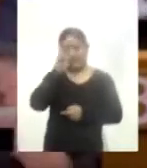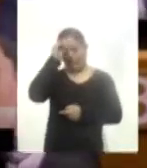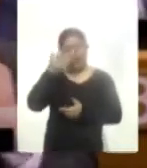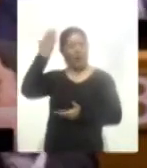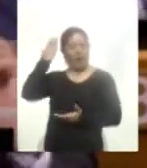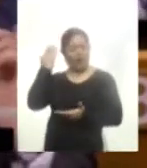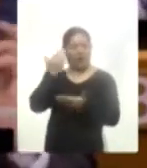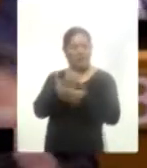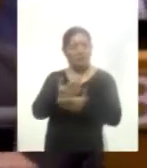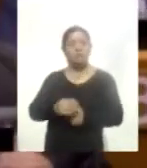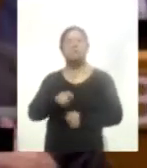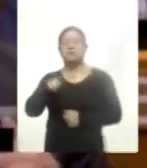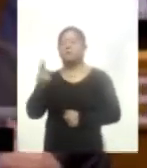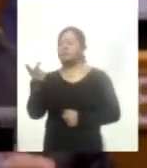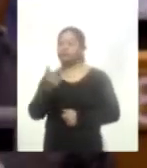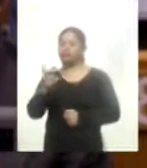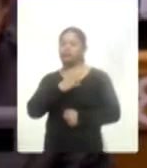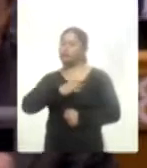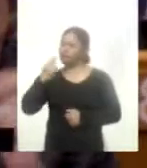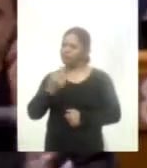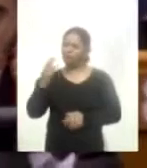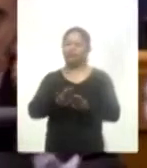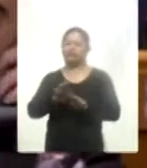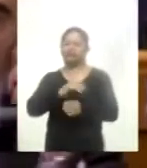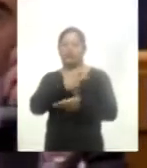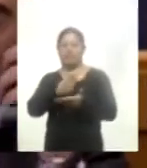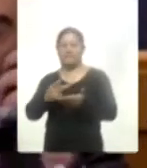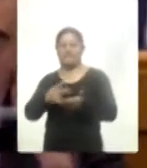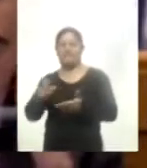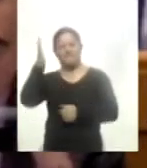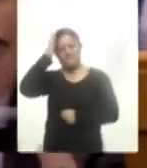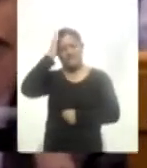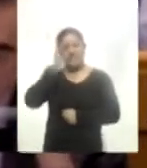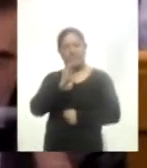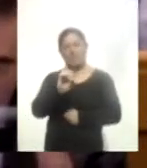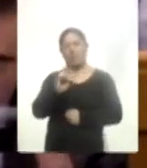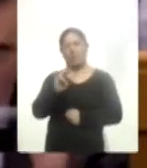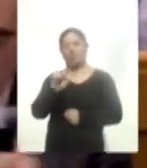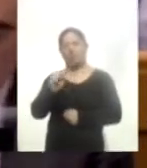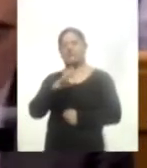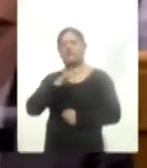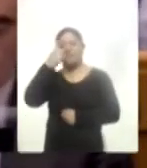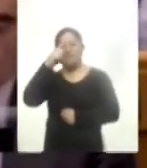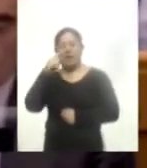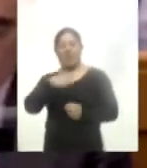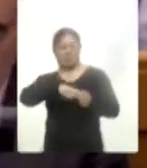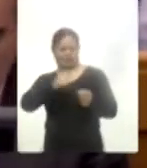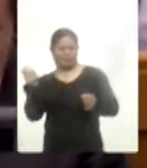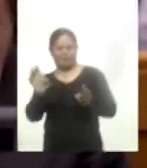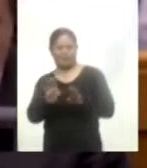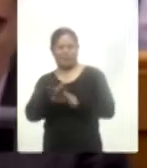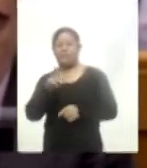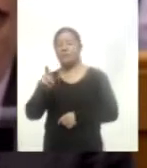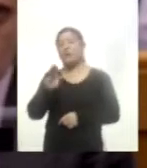celebrarán conversaciones de urgencia sobre el plan del ministro Boris Johnson para socavar partes del tratado de divorcio de Brexit, un paso que